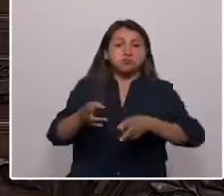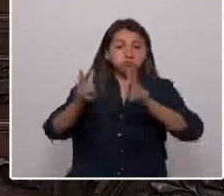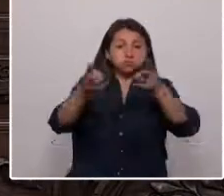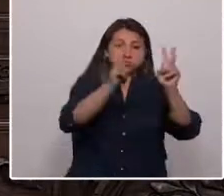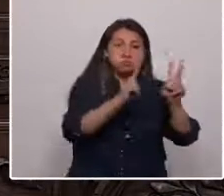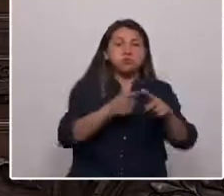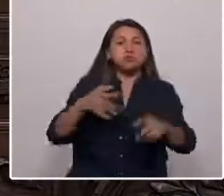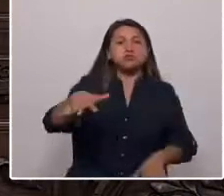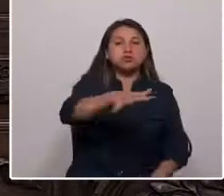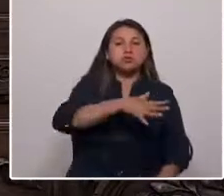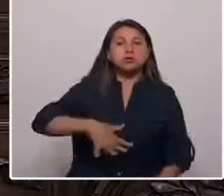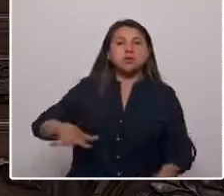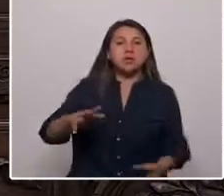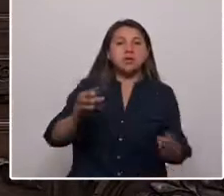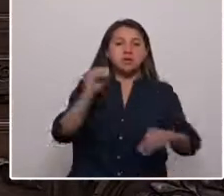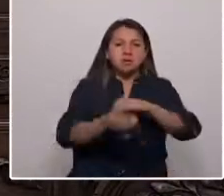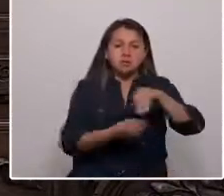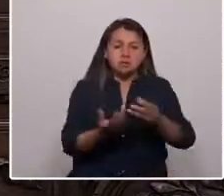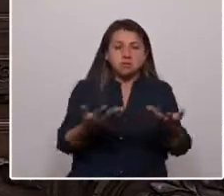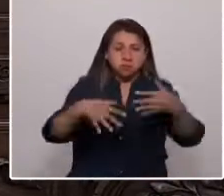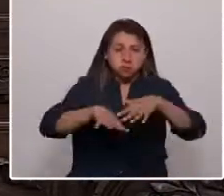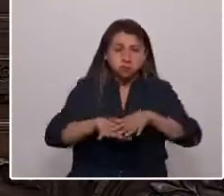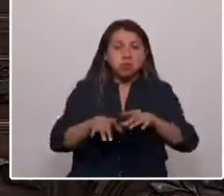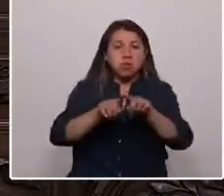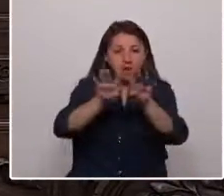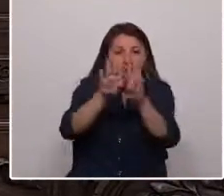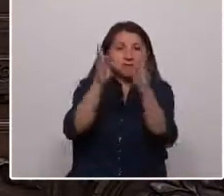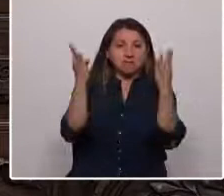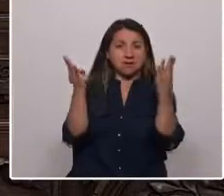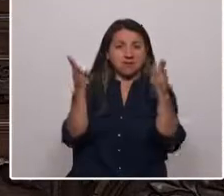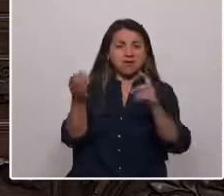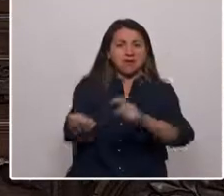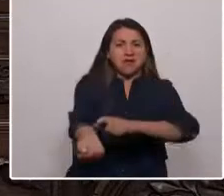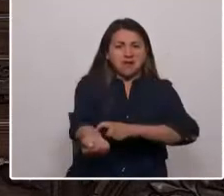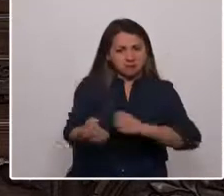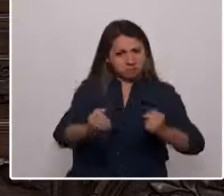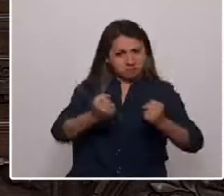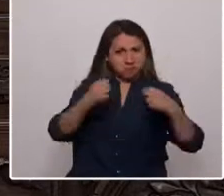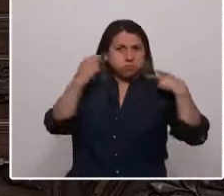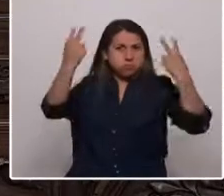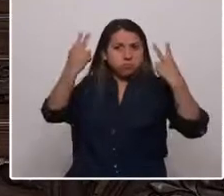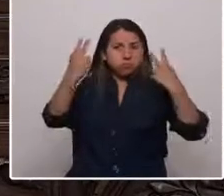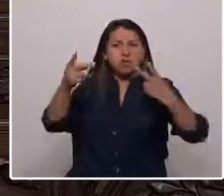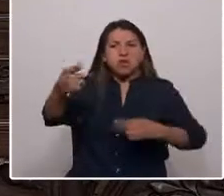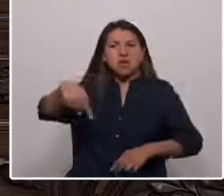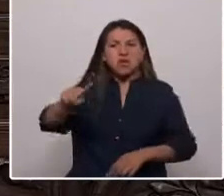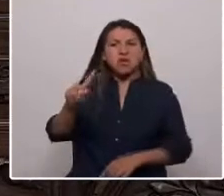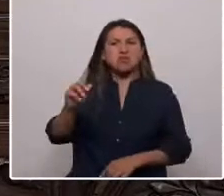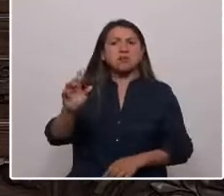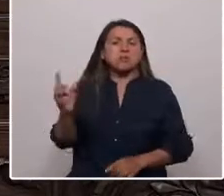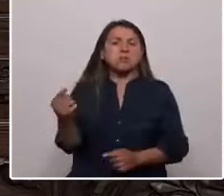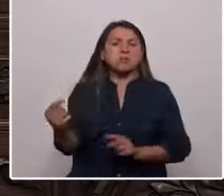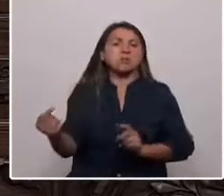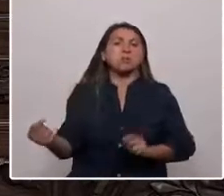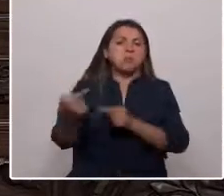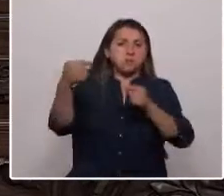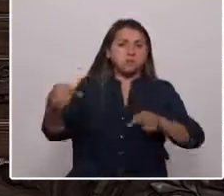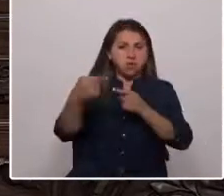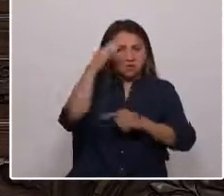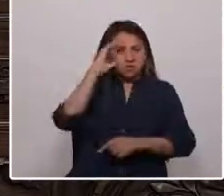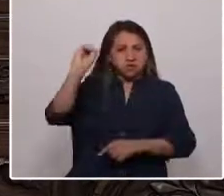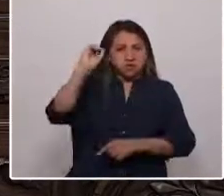sociedad plural y abierta. Tengamos el carácter para enfrentar a quienes buscan imponer visiones totalitarias,